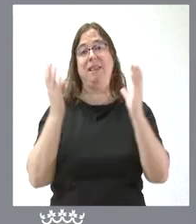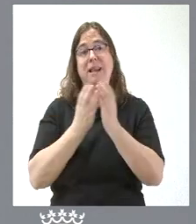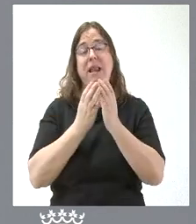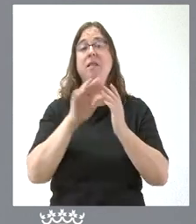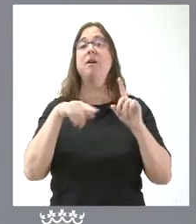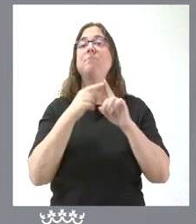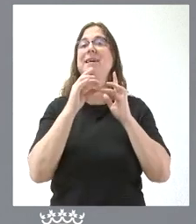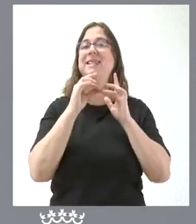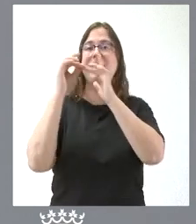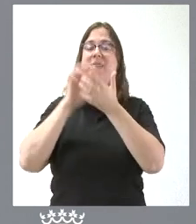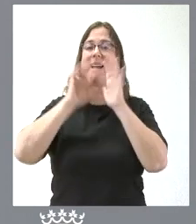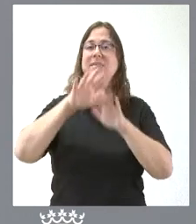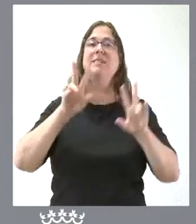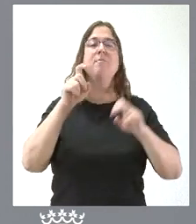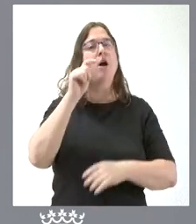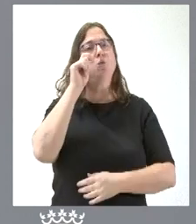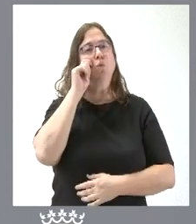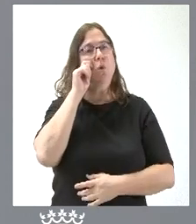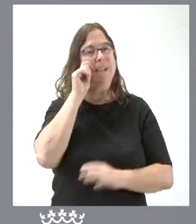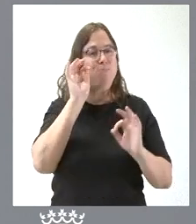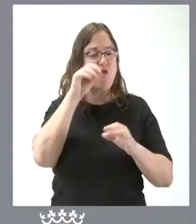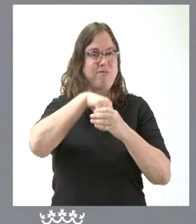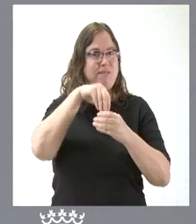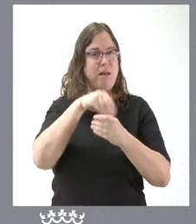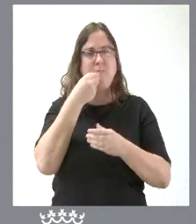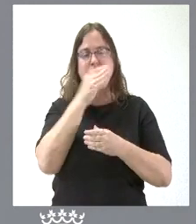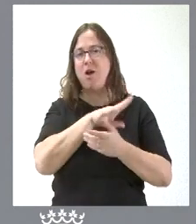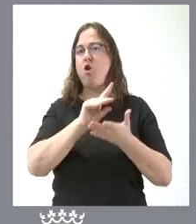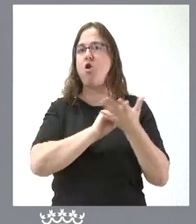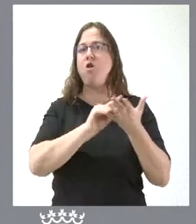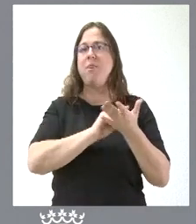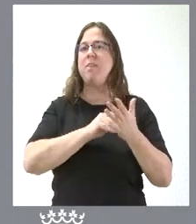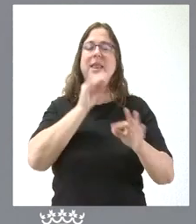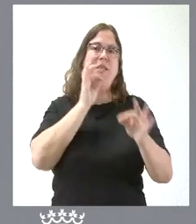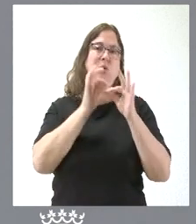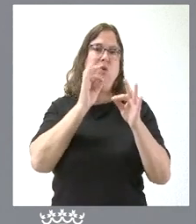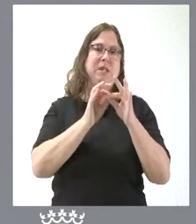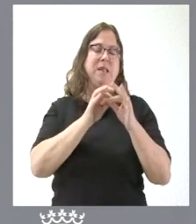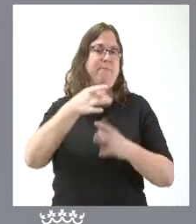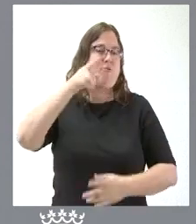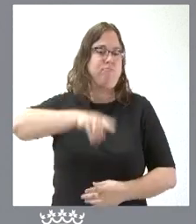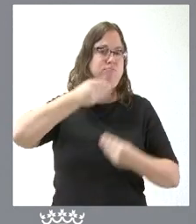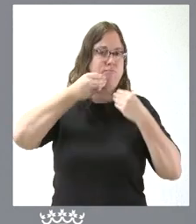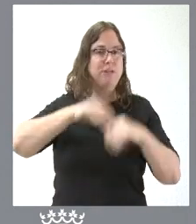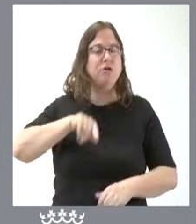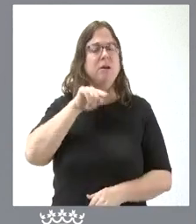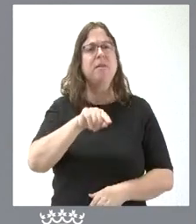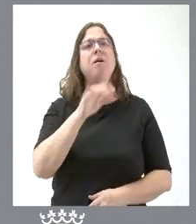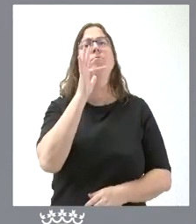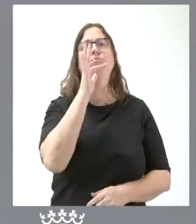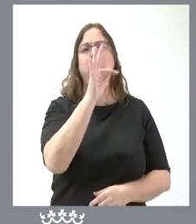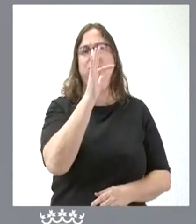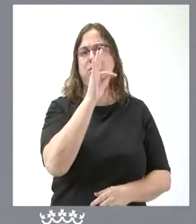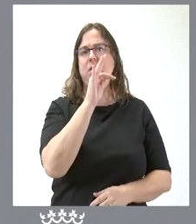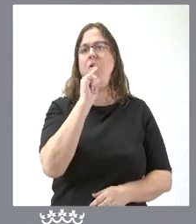Castilla y León en turismo de interior con este crecimiento del mejor dato del mes de septiembre de toda la serie histórica, certifica algunos de otros positivos que venimos